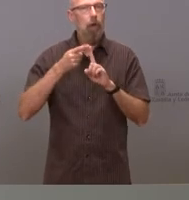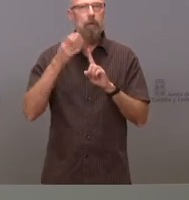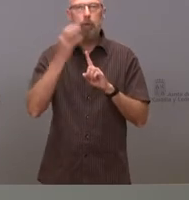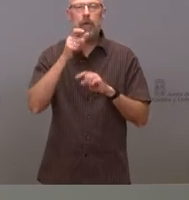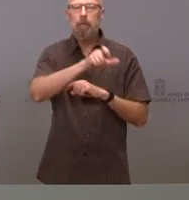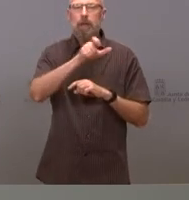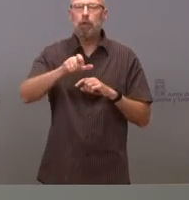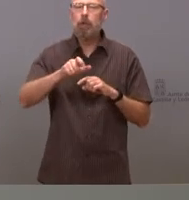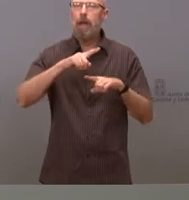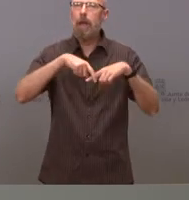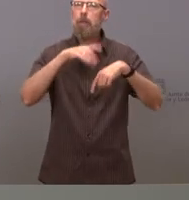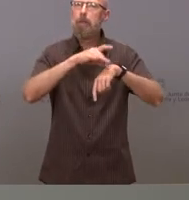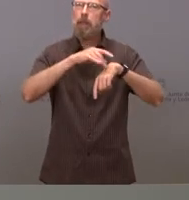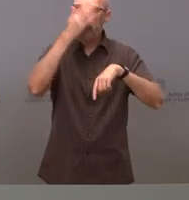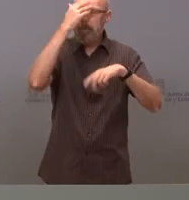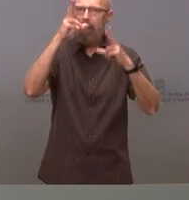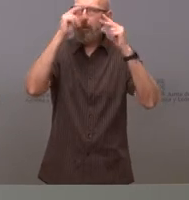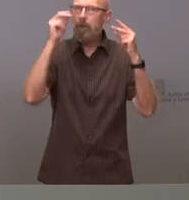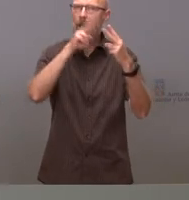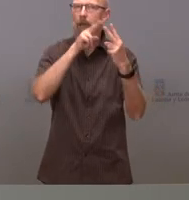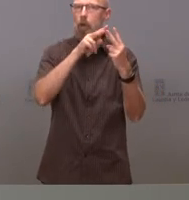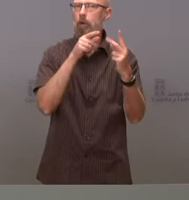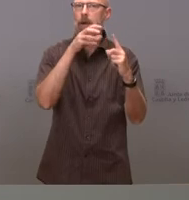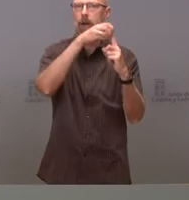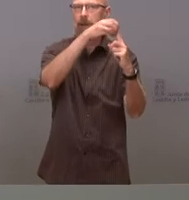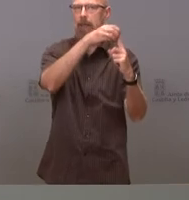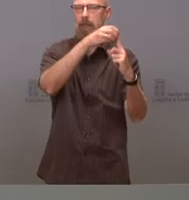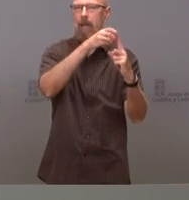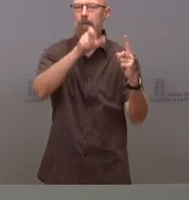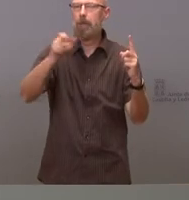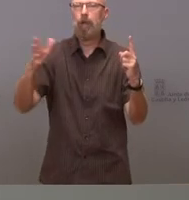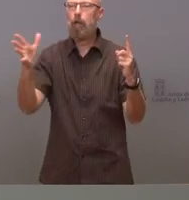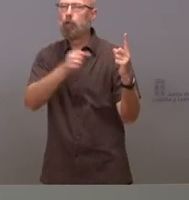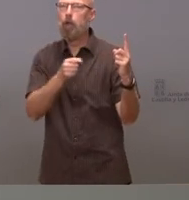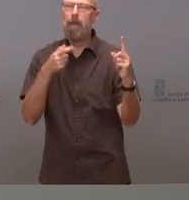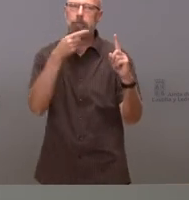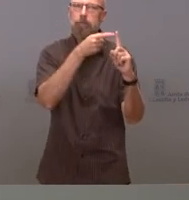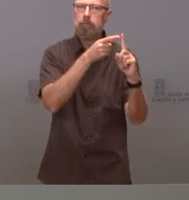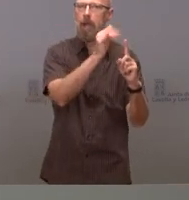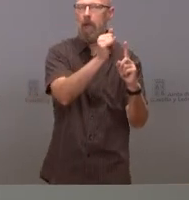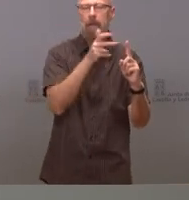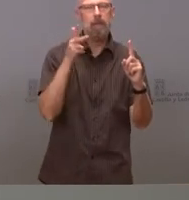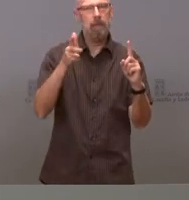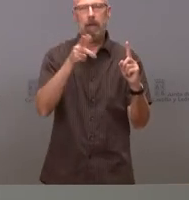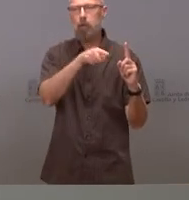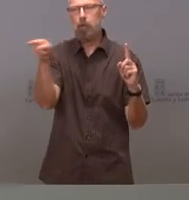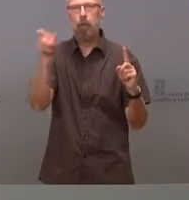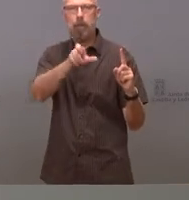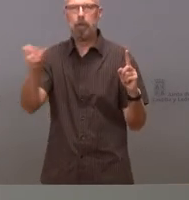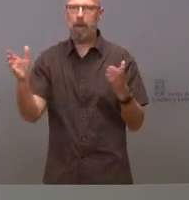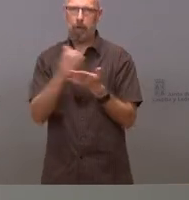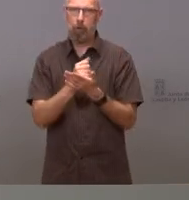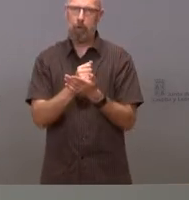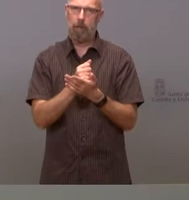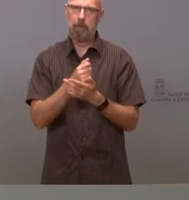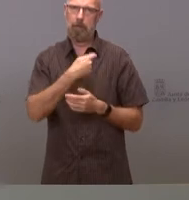un médico de familia y una enfermera de referencia eso de ninguna de las maneras es un derecho inalienable de todos los ciudadanos de